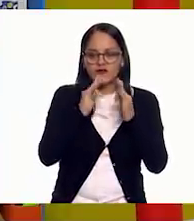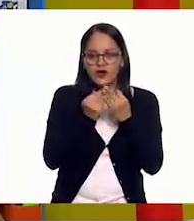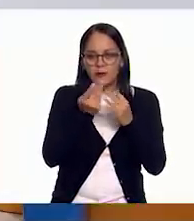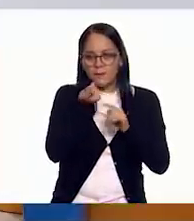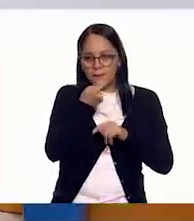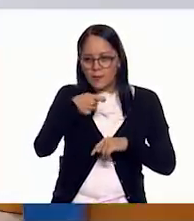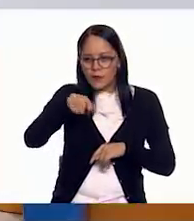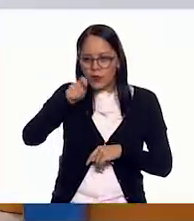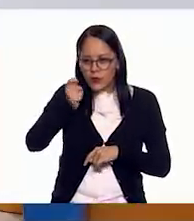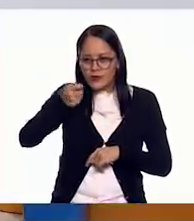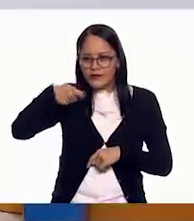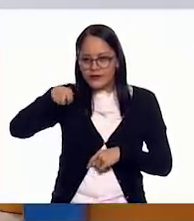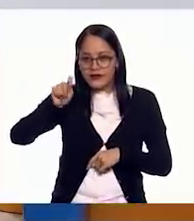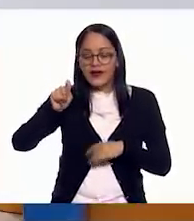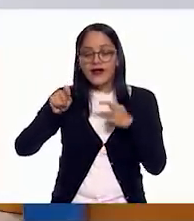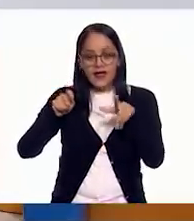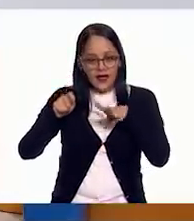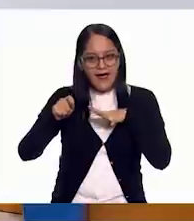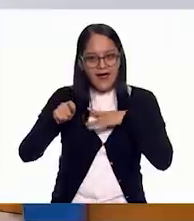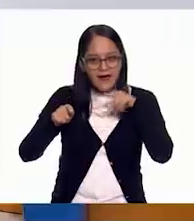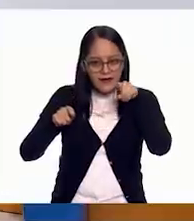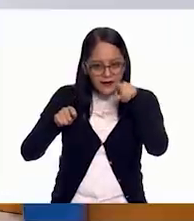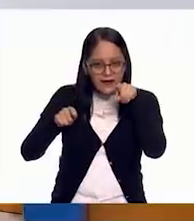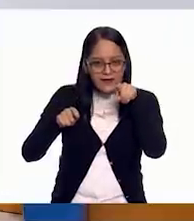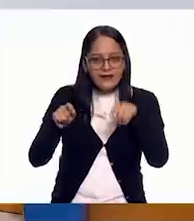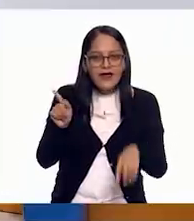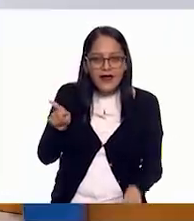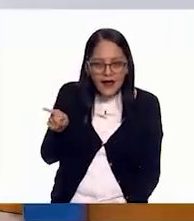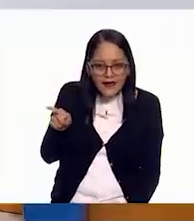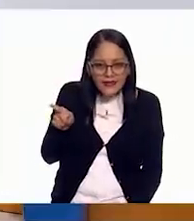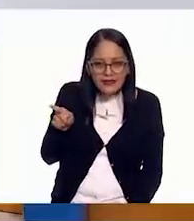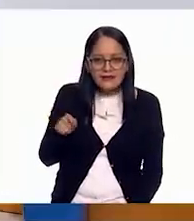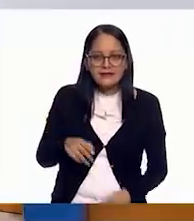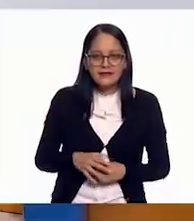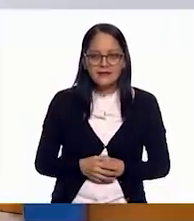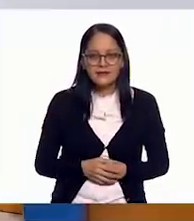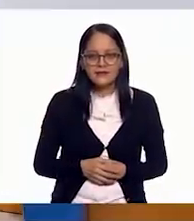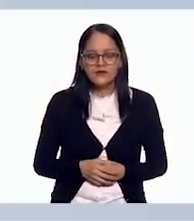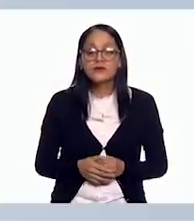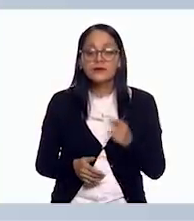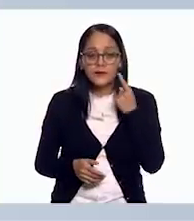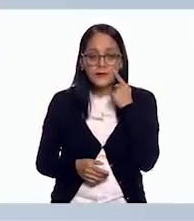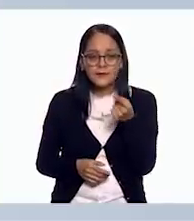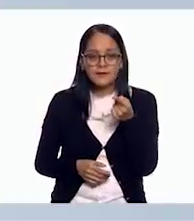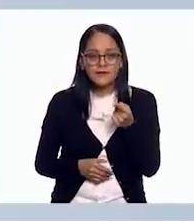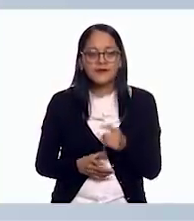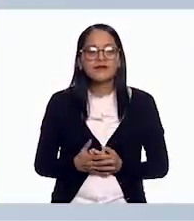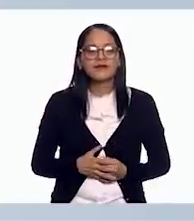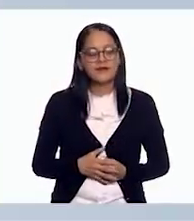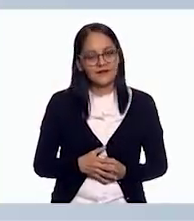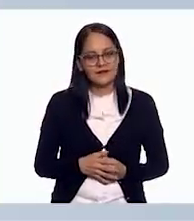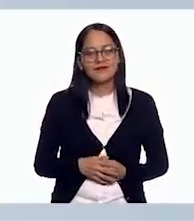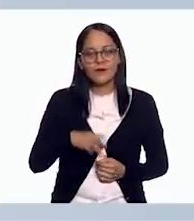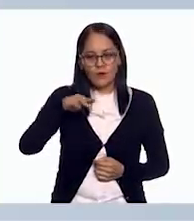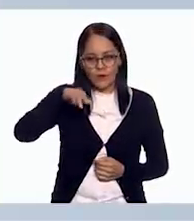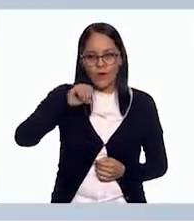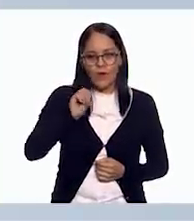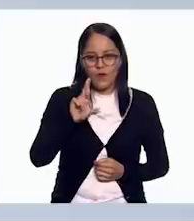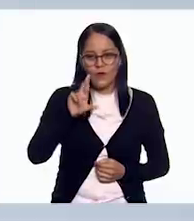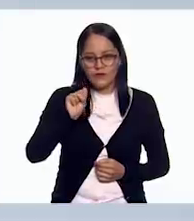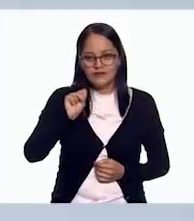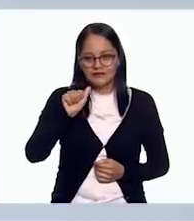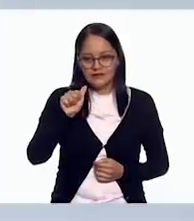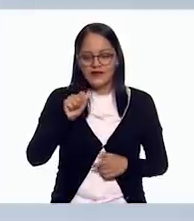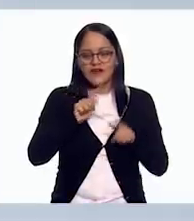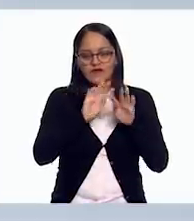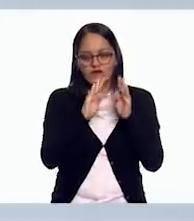¿cuál otra? Sí, ahí está la cursiva. ¿En dónde? Ah, en la esquina. Y cursiva. Entonces, aquí está. Perfecto. Muy bien.